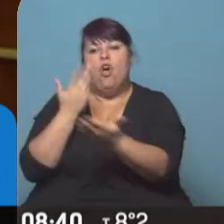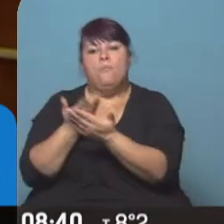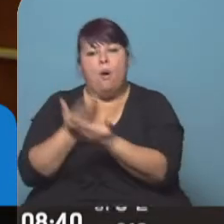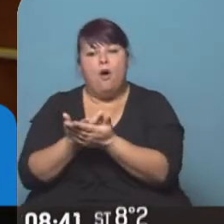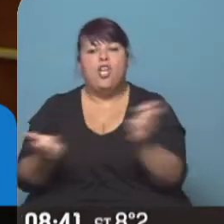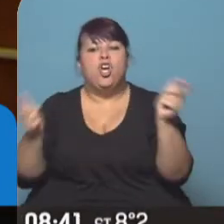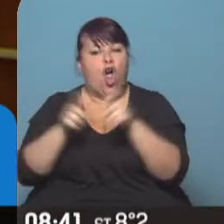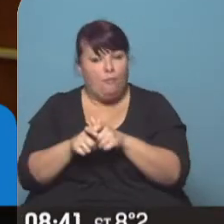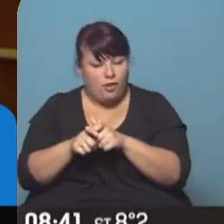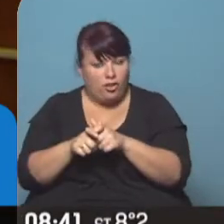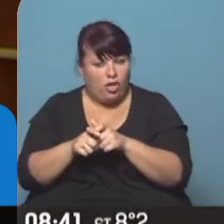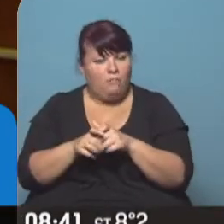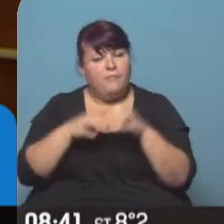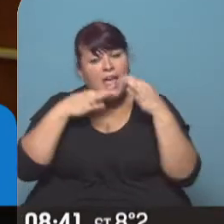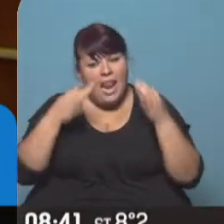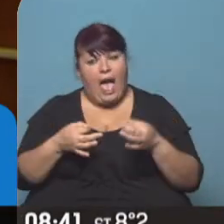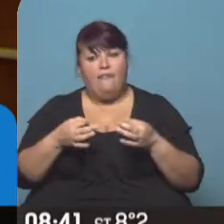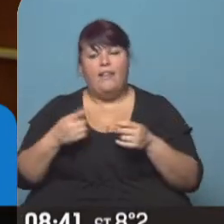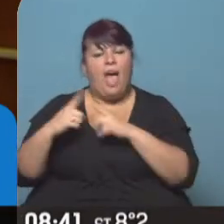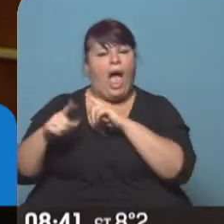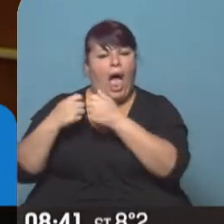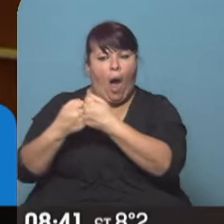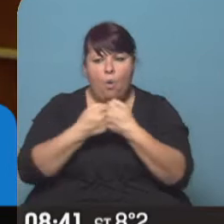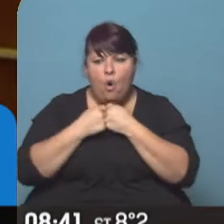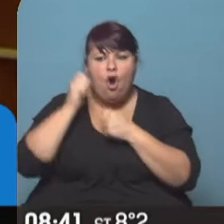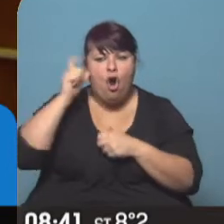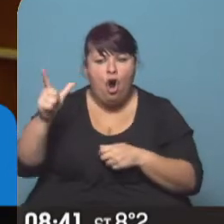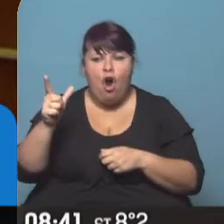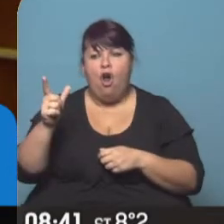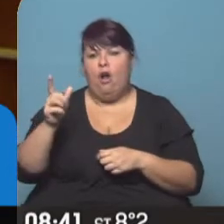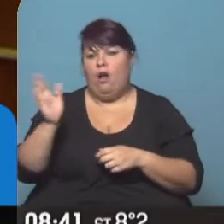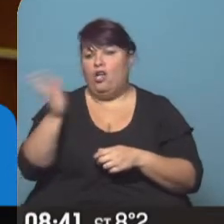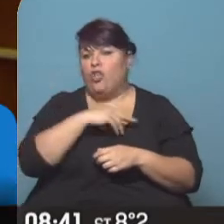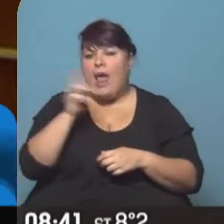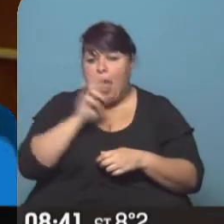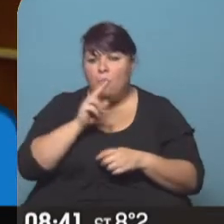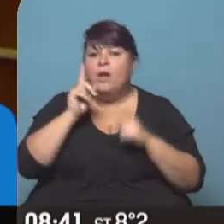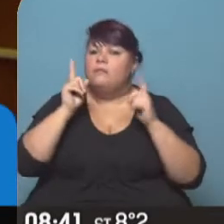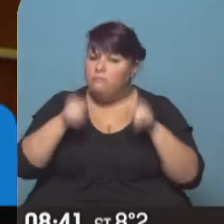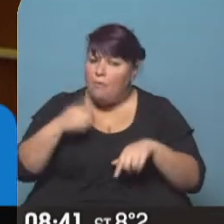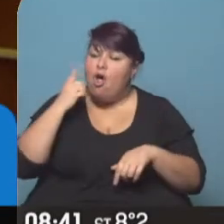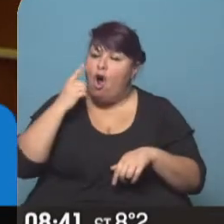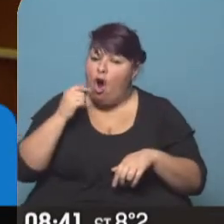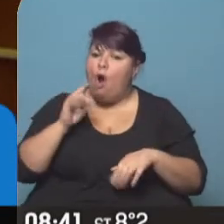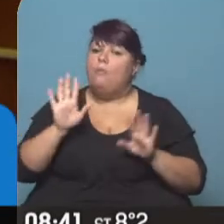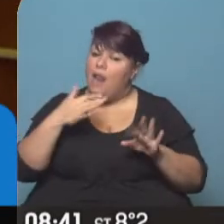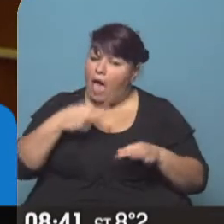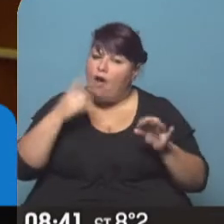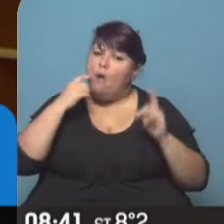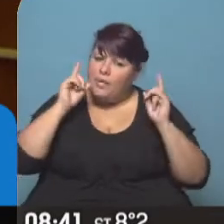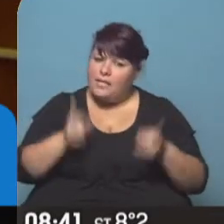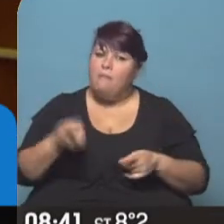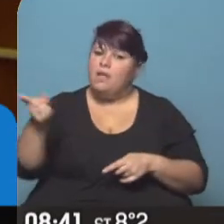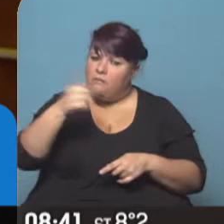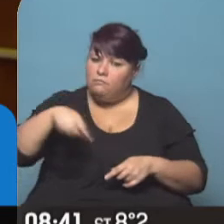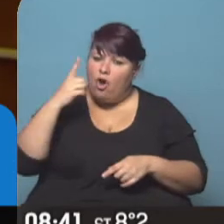en la comisión y realmente el consenso que hemos logrado que atraviesa a las mujeres y muchos hombres, porque también hay que decirlo, muchos